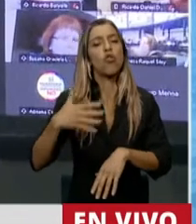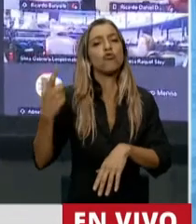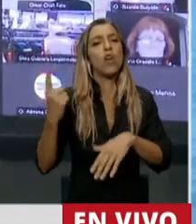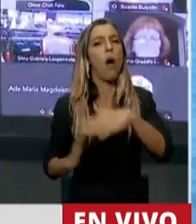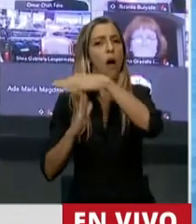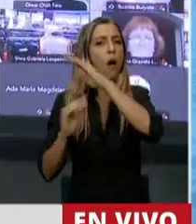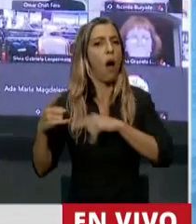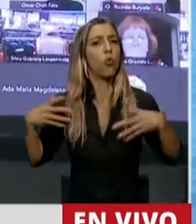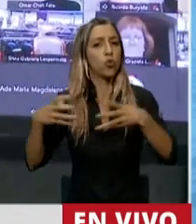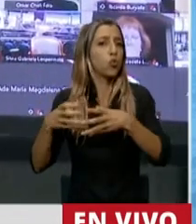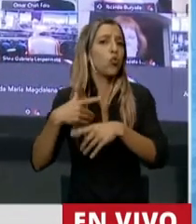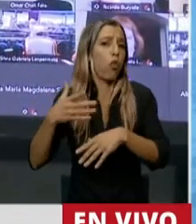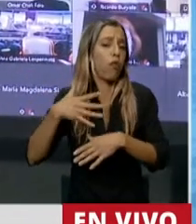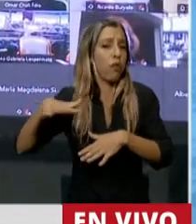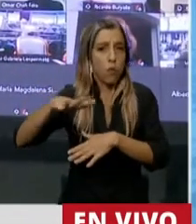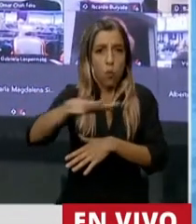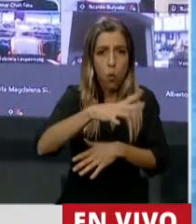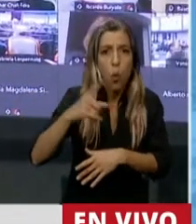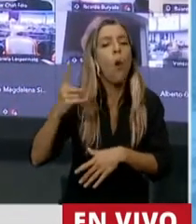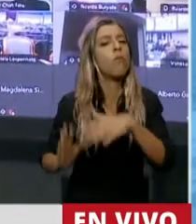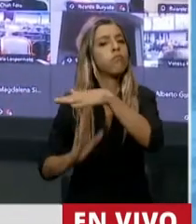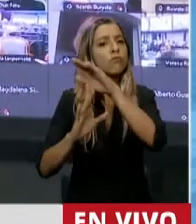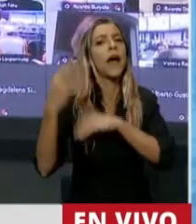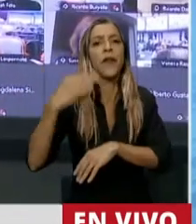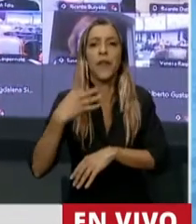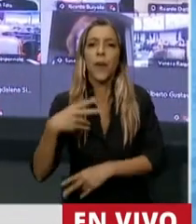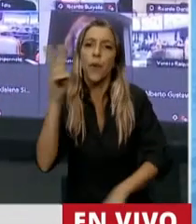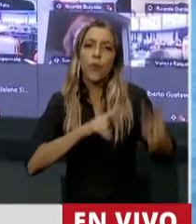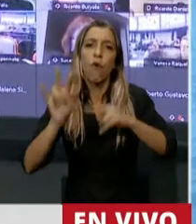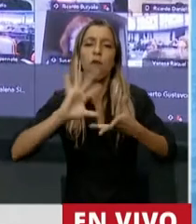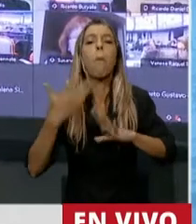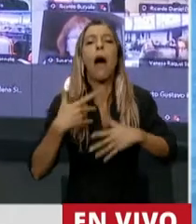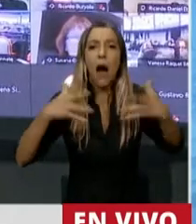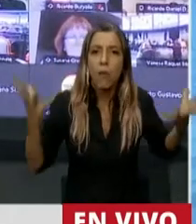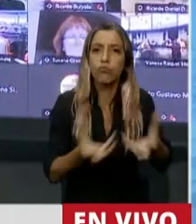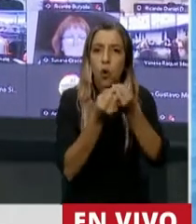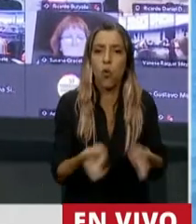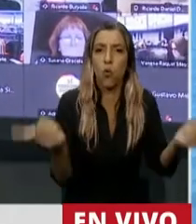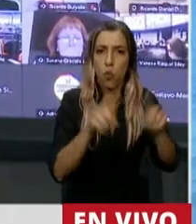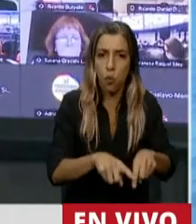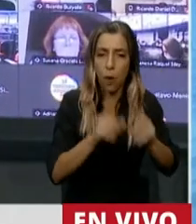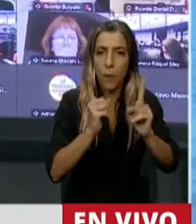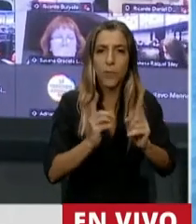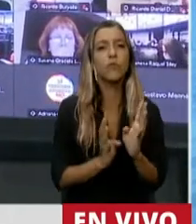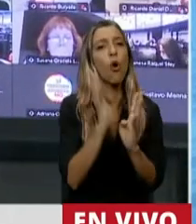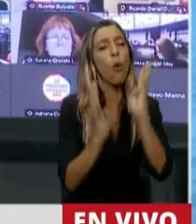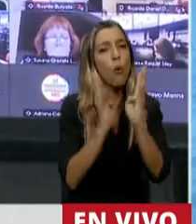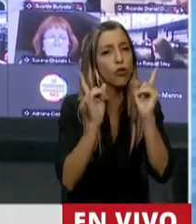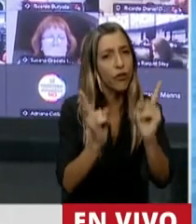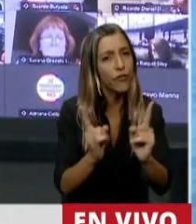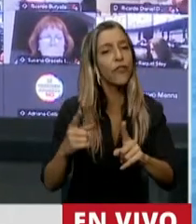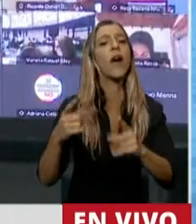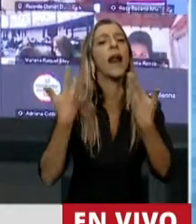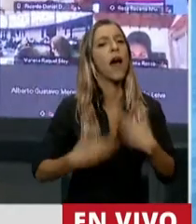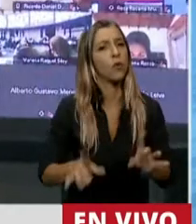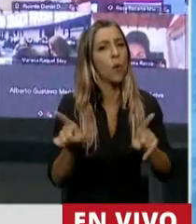de la jurisdicción respectiva a la realización de tareas para su recuperación y restauración, manteniendo la categoría de clasificación que se